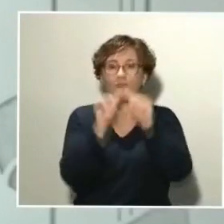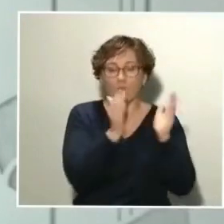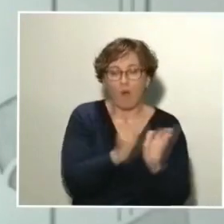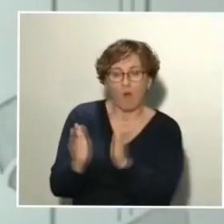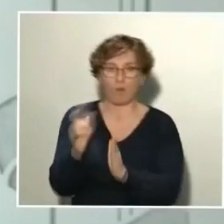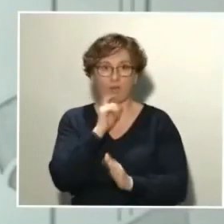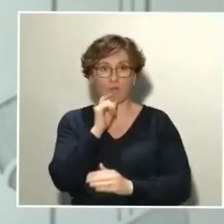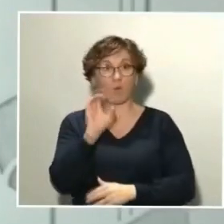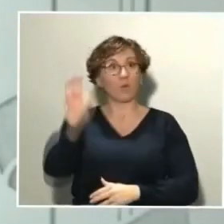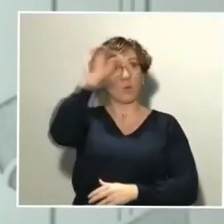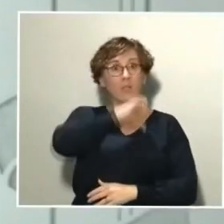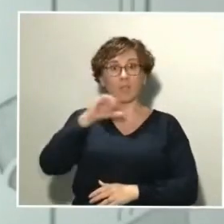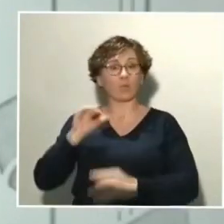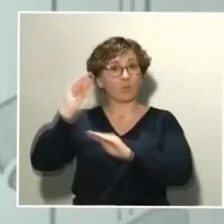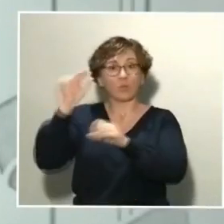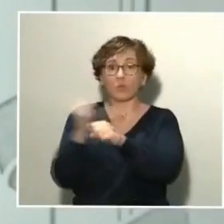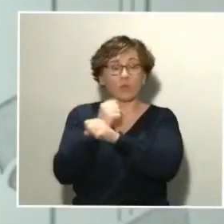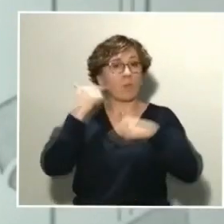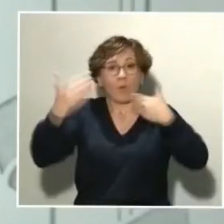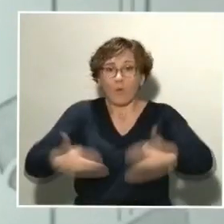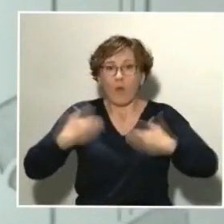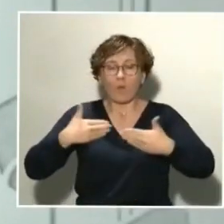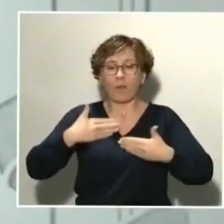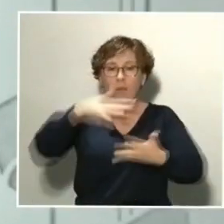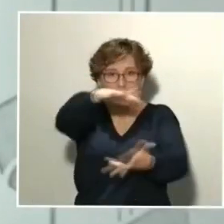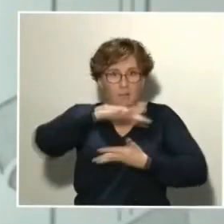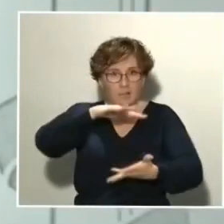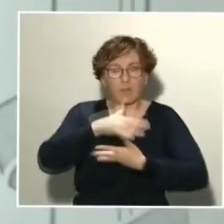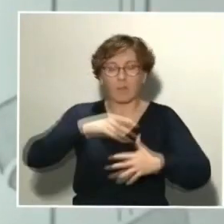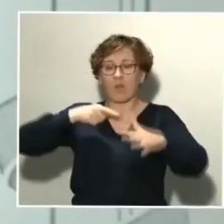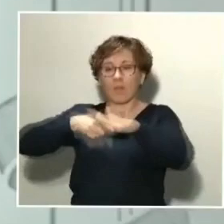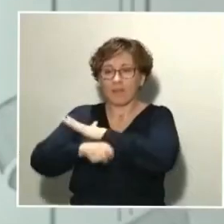labor habitual de abastecimiento y gestión de los servicios asistenciales.